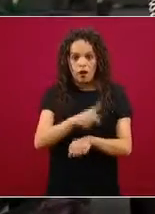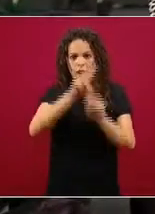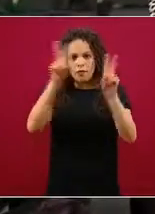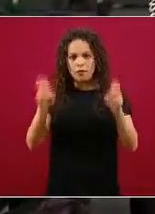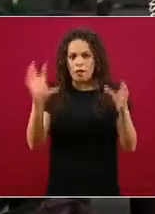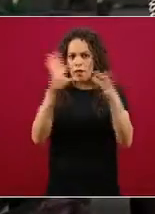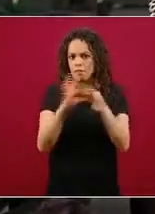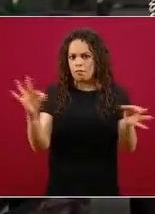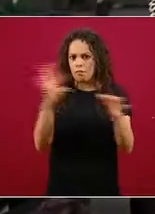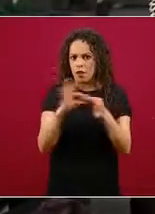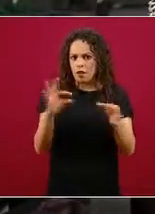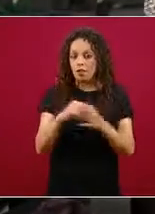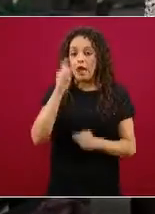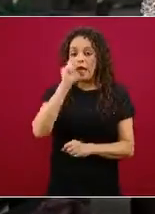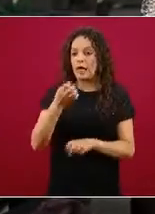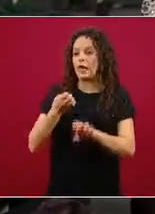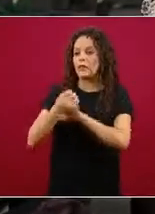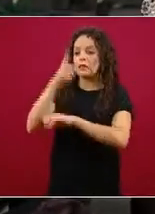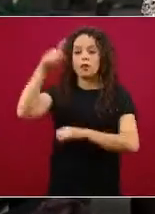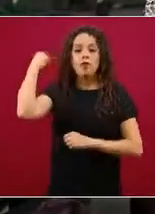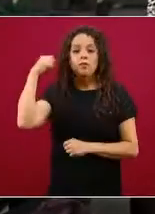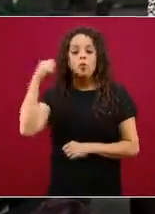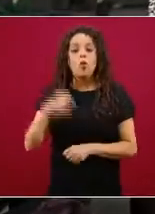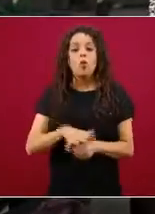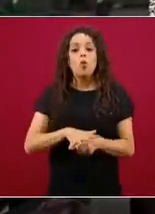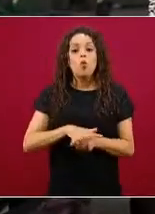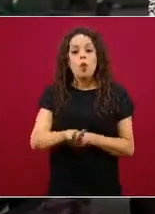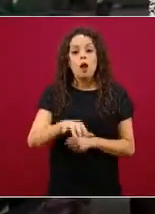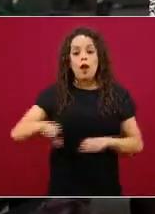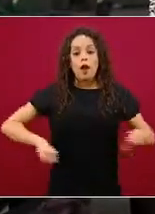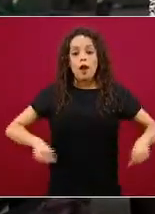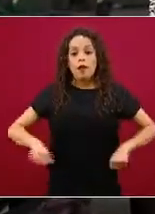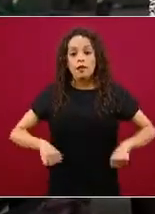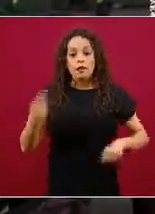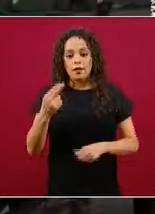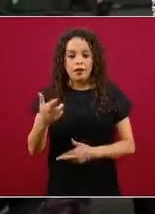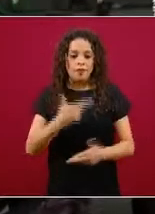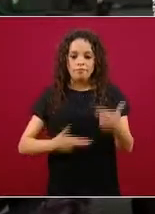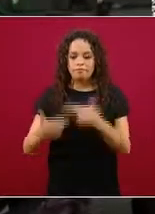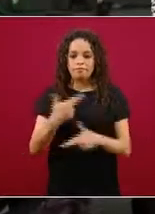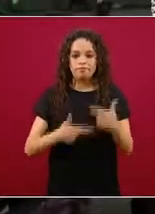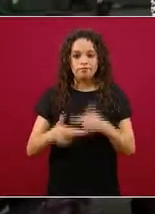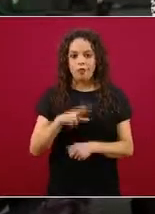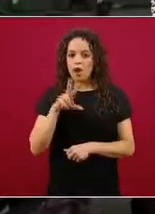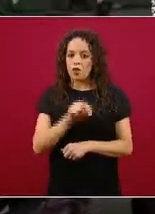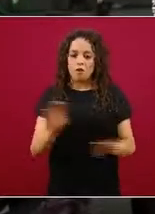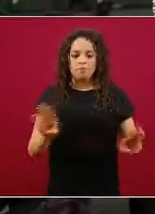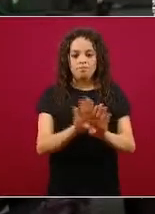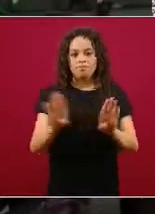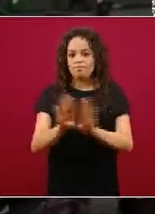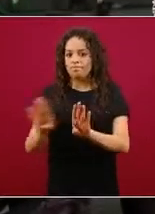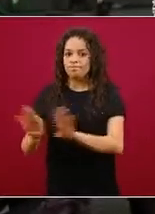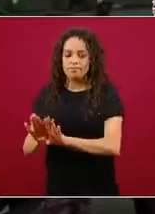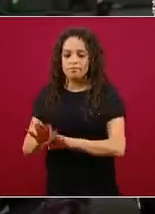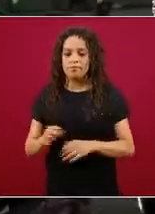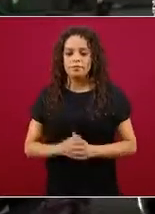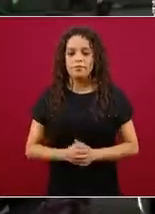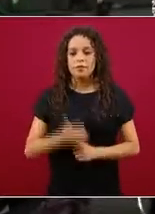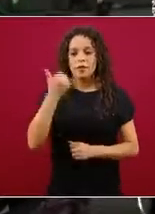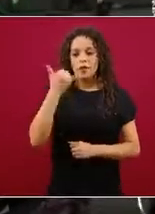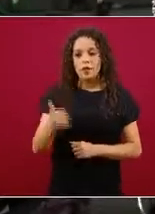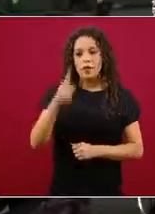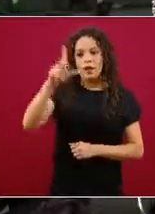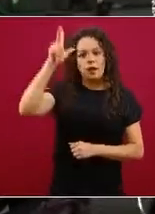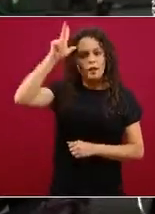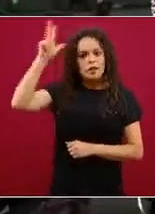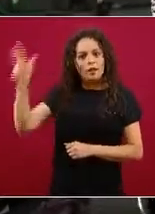estado de tabasco por ejemplo de qué actividades van a tener que echar hacia atrás y si con los gobernadores autoridades de hidalgo y de colima